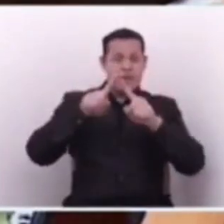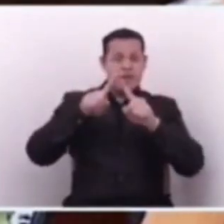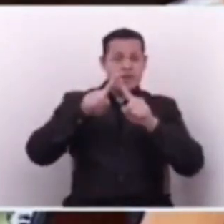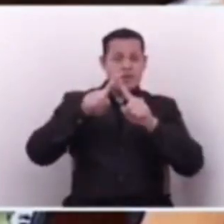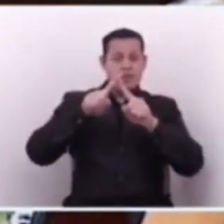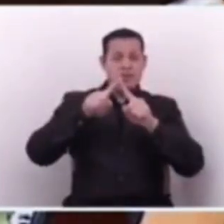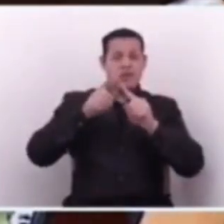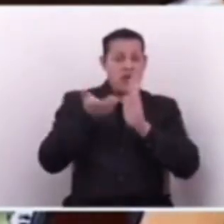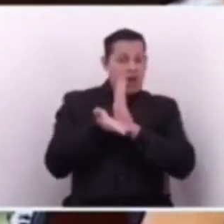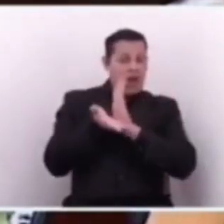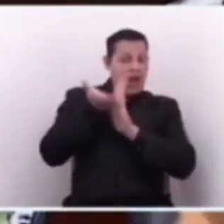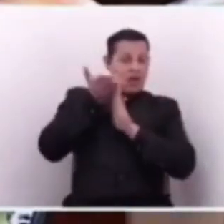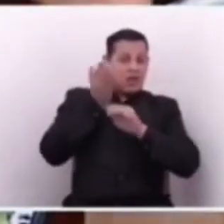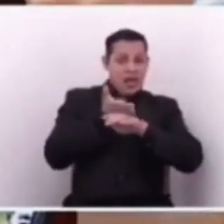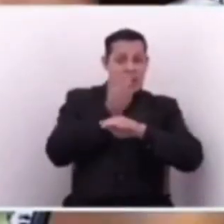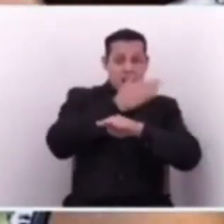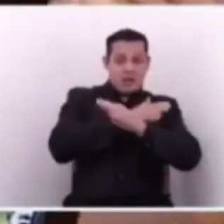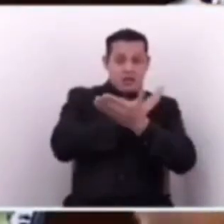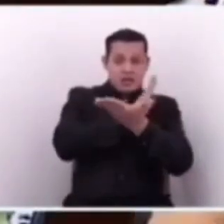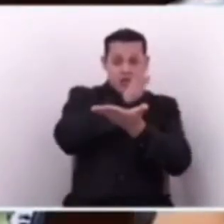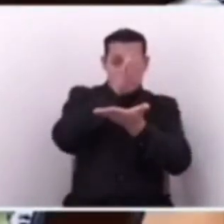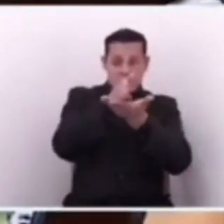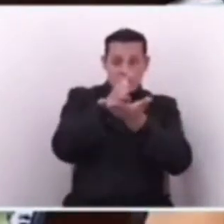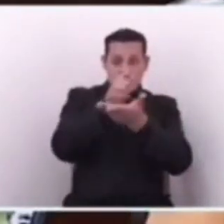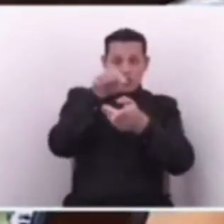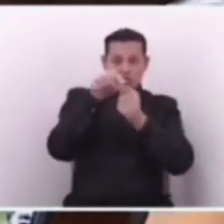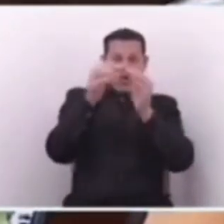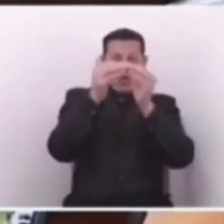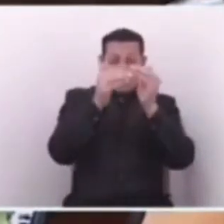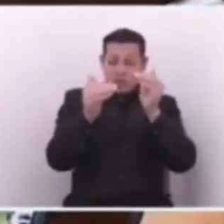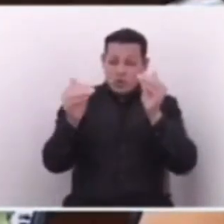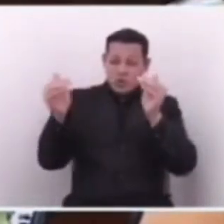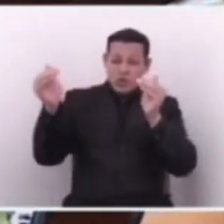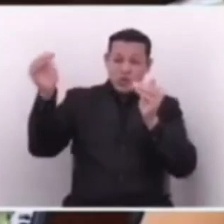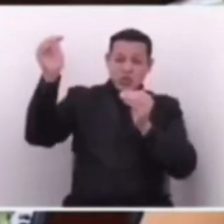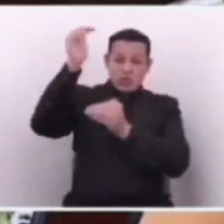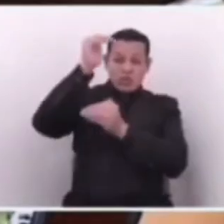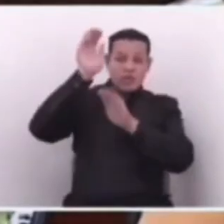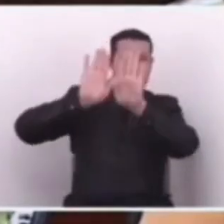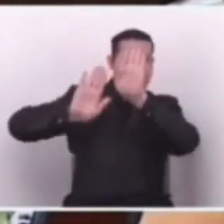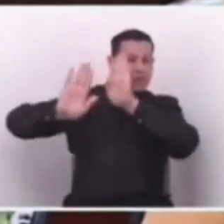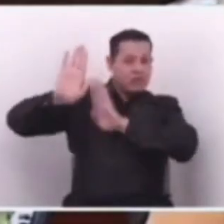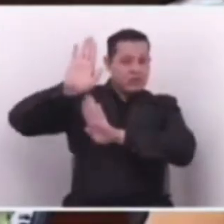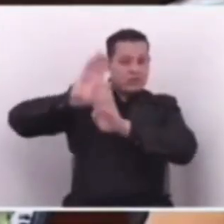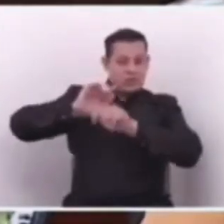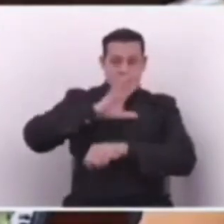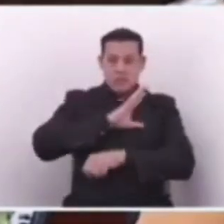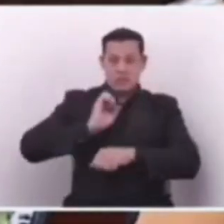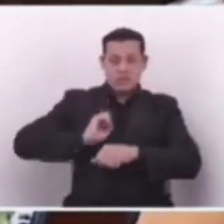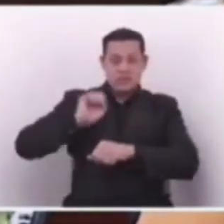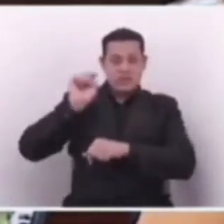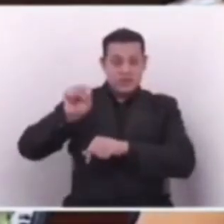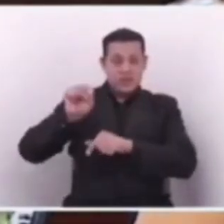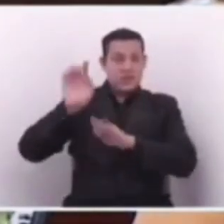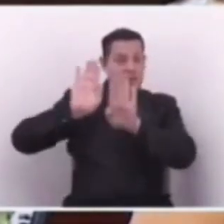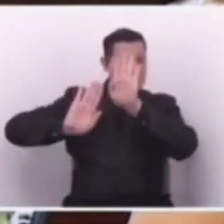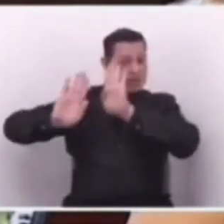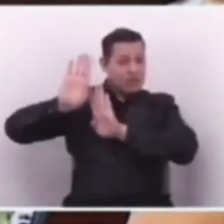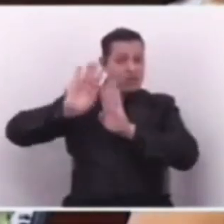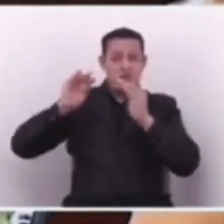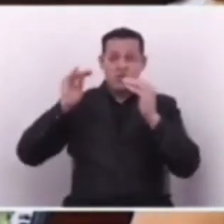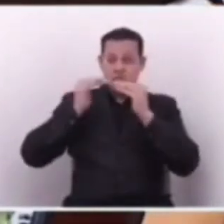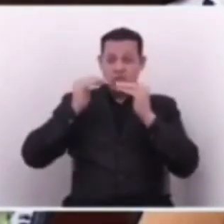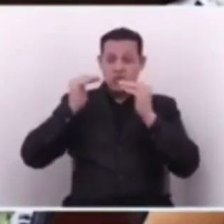Pero ya era alto antes de que llegaran ustedes, y ahora ustedes lo han hecho el más alto de la historia. Eso es histórico también.